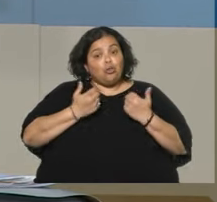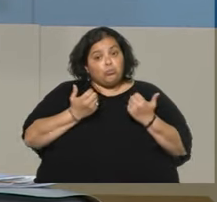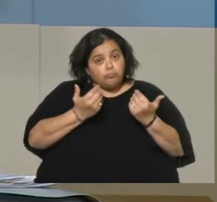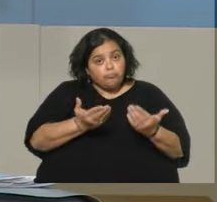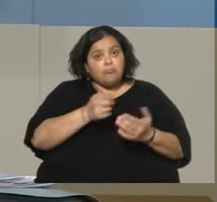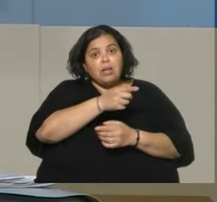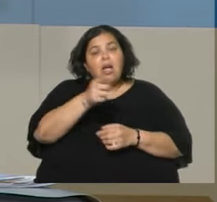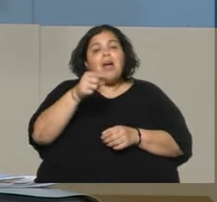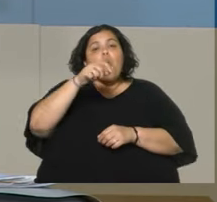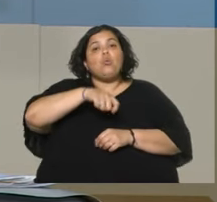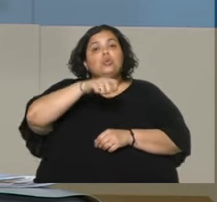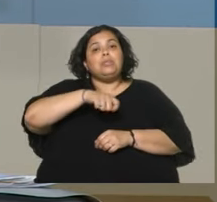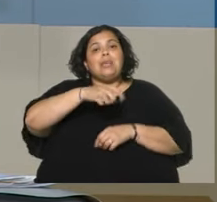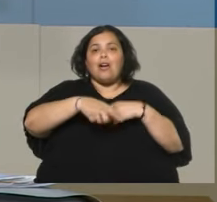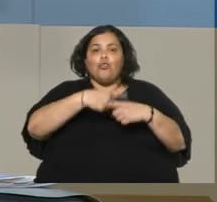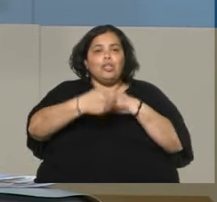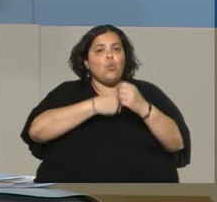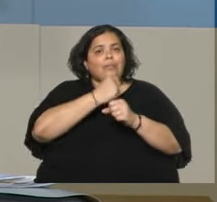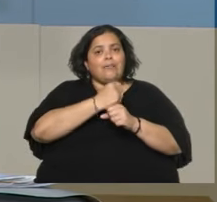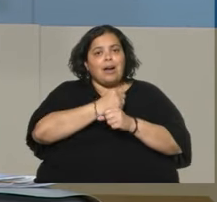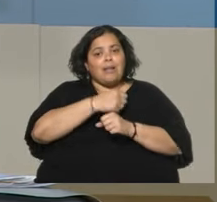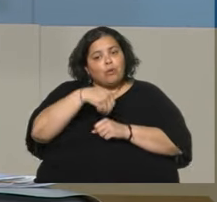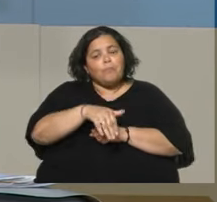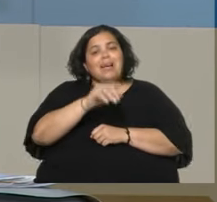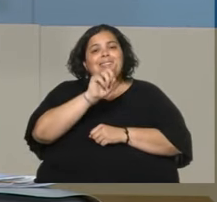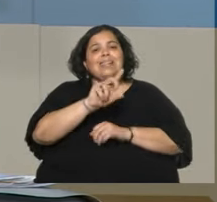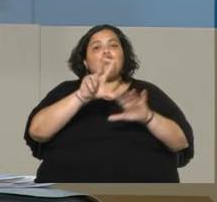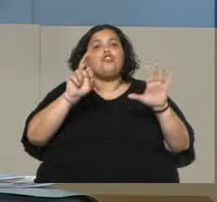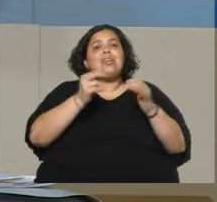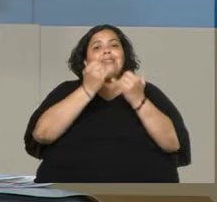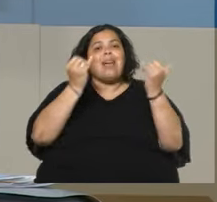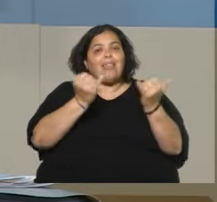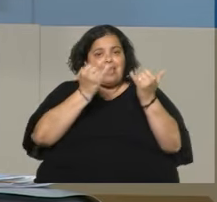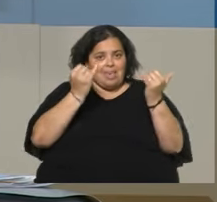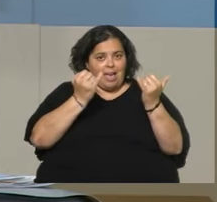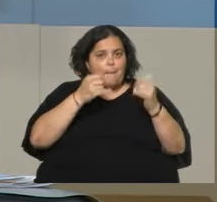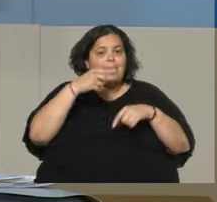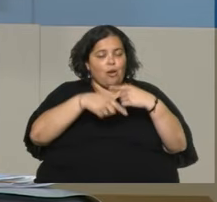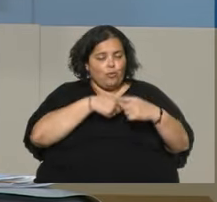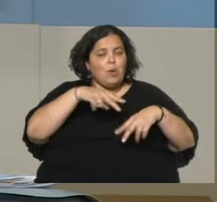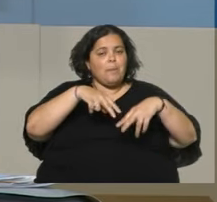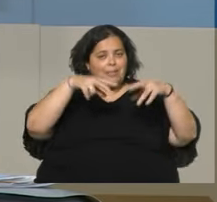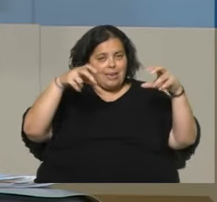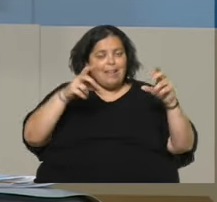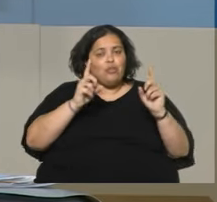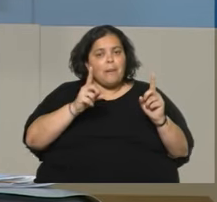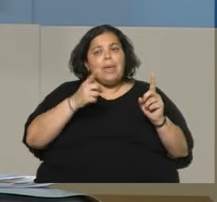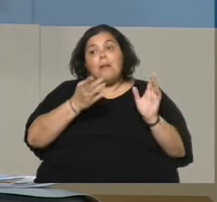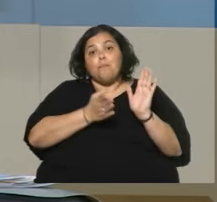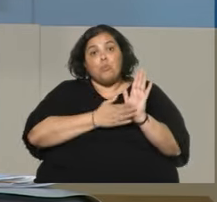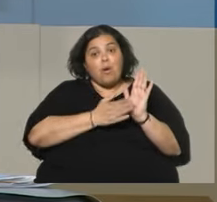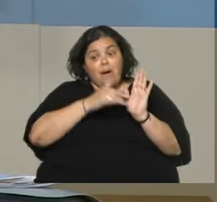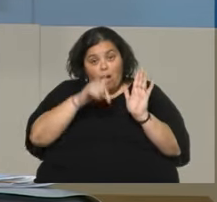que seguir trabajando, tiene 180 días para expedirse. Hay que investigar si realmente evidencias que hoy estamos